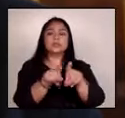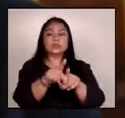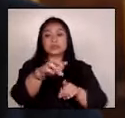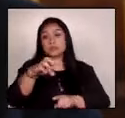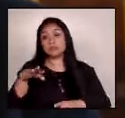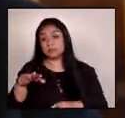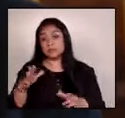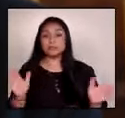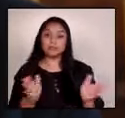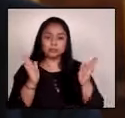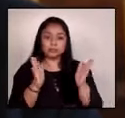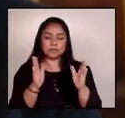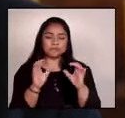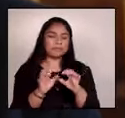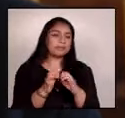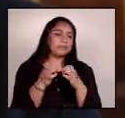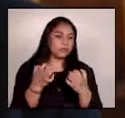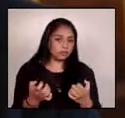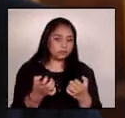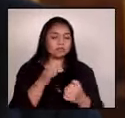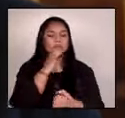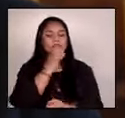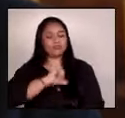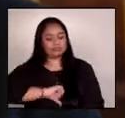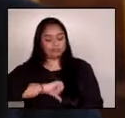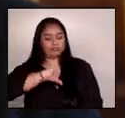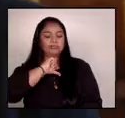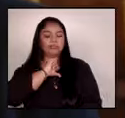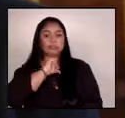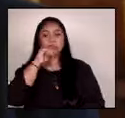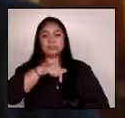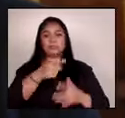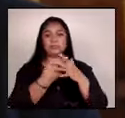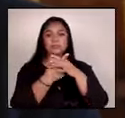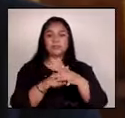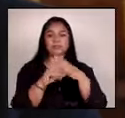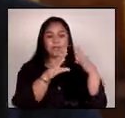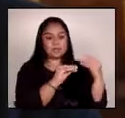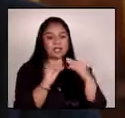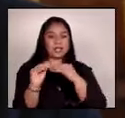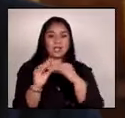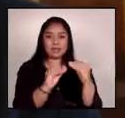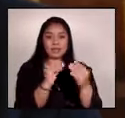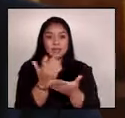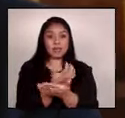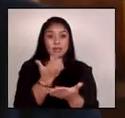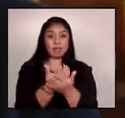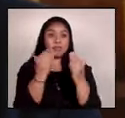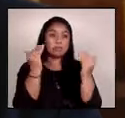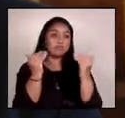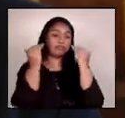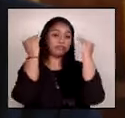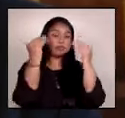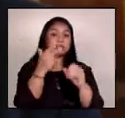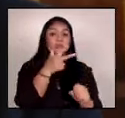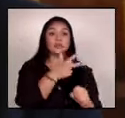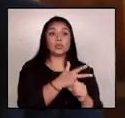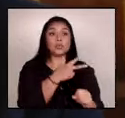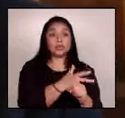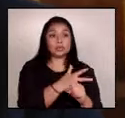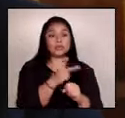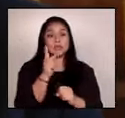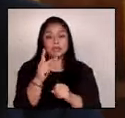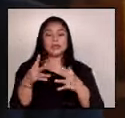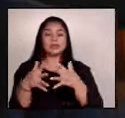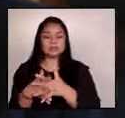por lo tanto, es un gran honor inaugurar este diálogo económico de alto nivel entre la República de Guatemala y